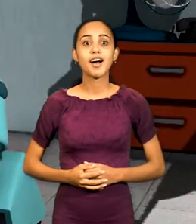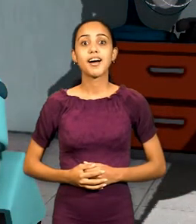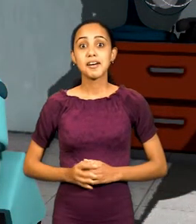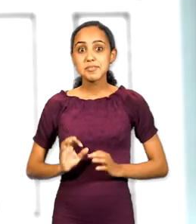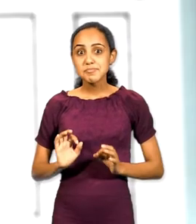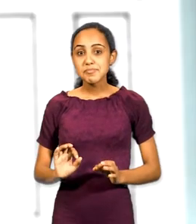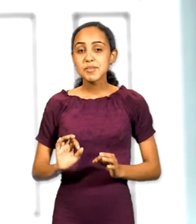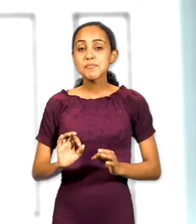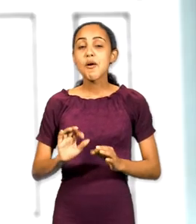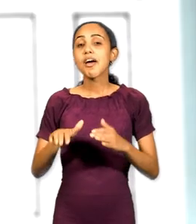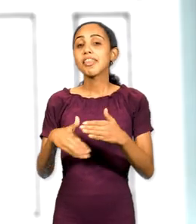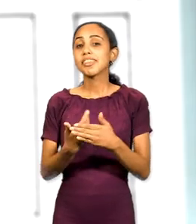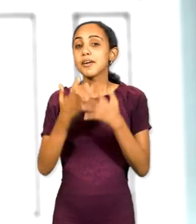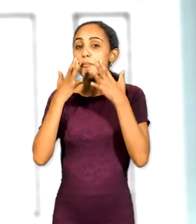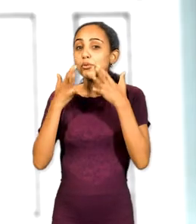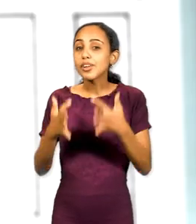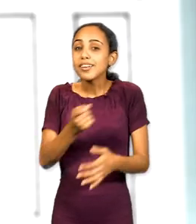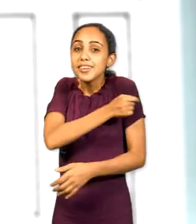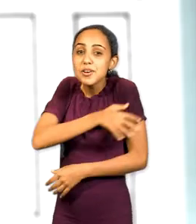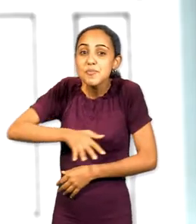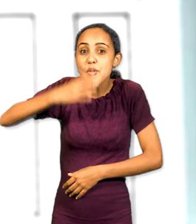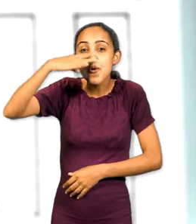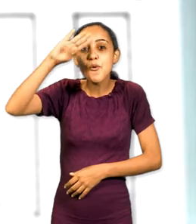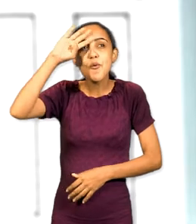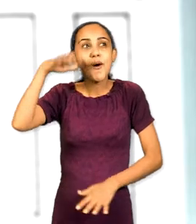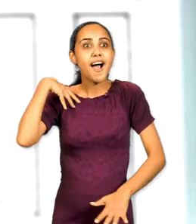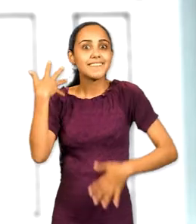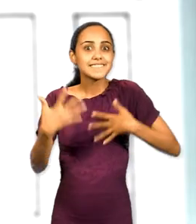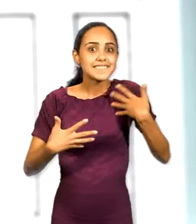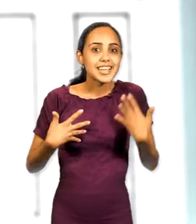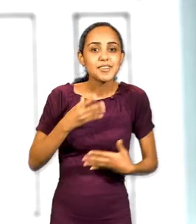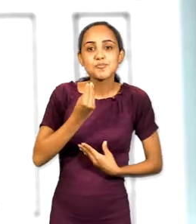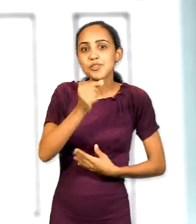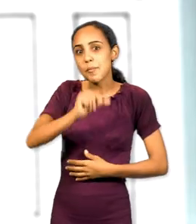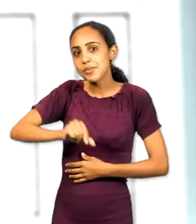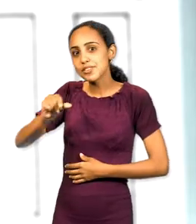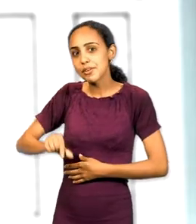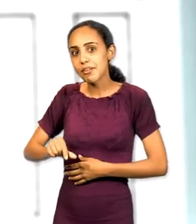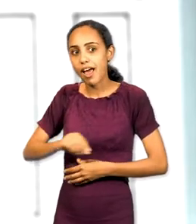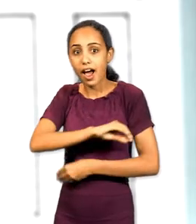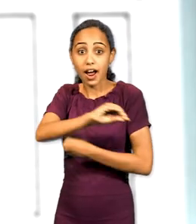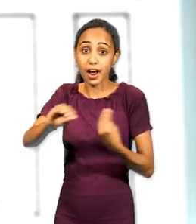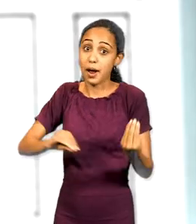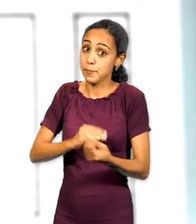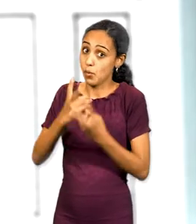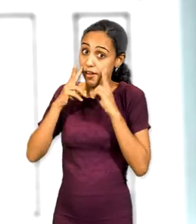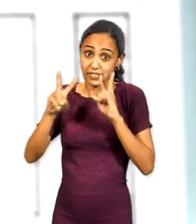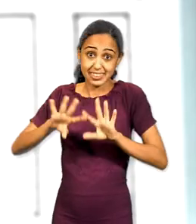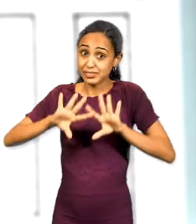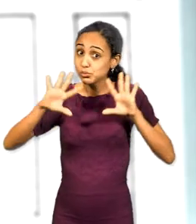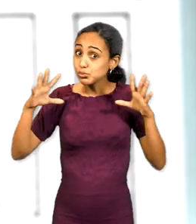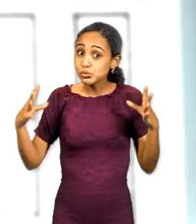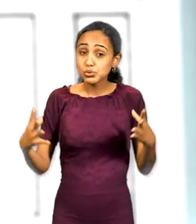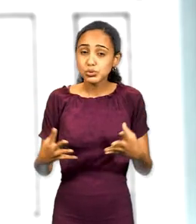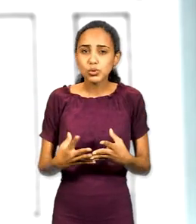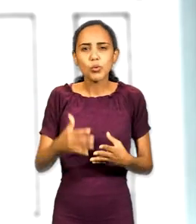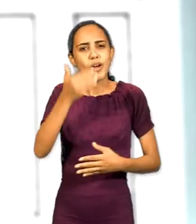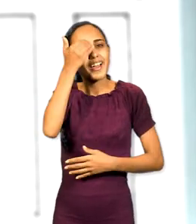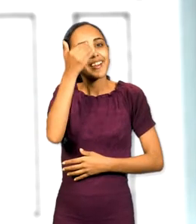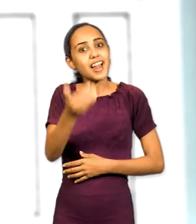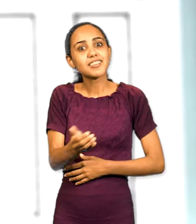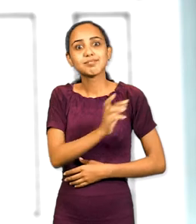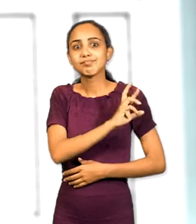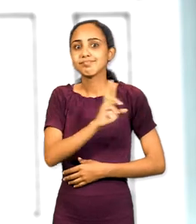¡Qué día más emocionante para el pueblo de Cuba! ¡Qué alegría para tanta! gente! Cambió sus vidas por completo.